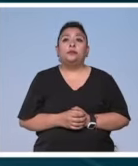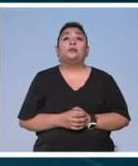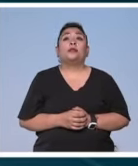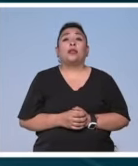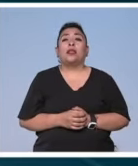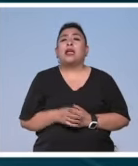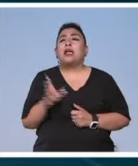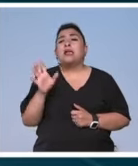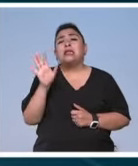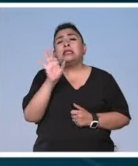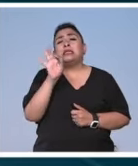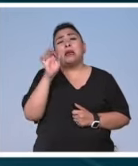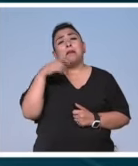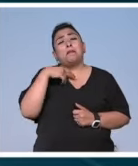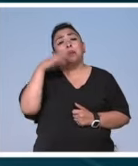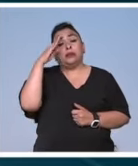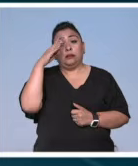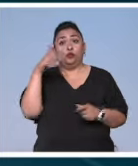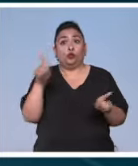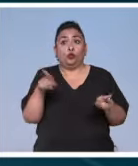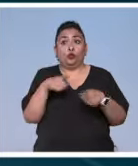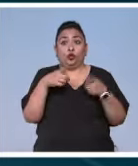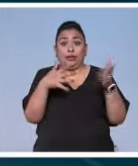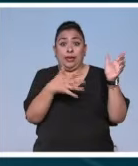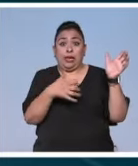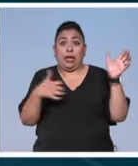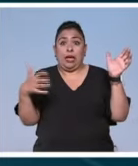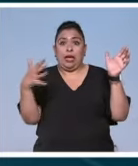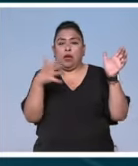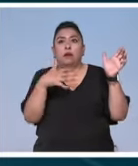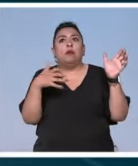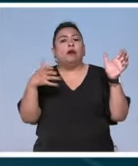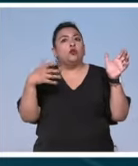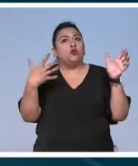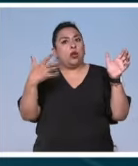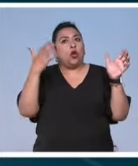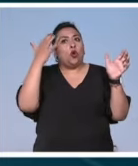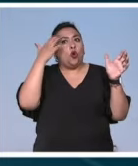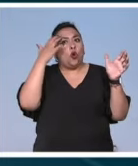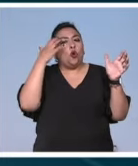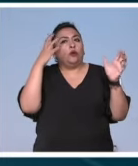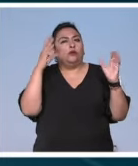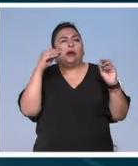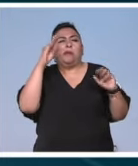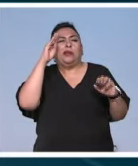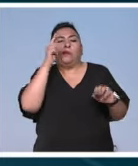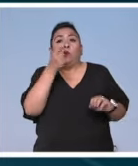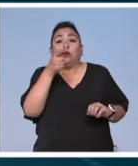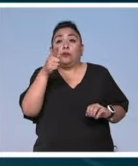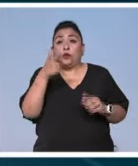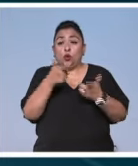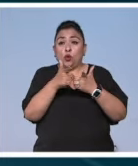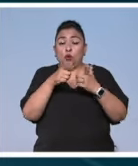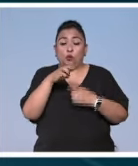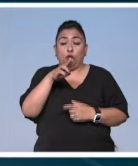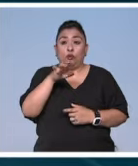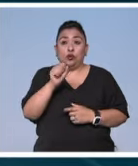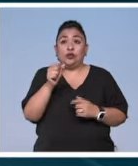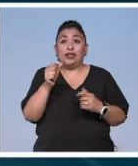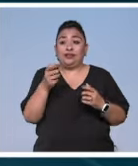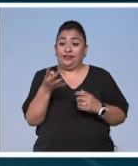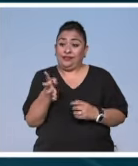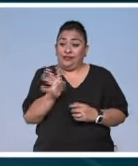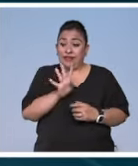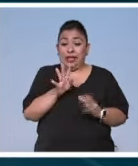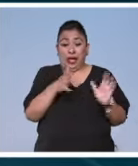Contra lo que se pudiera esperar, la música de arpa puede ser más popular de lo que pensamos y el grupo Musas Ensamble de Arpas es